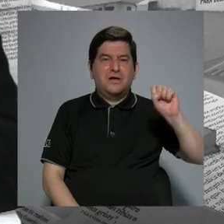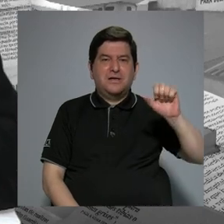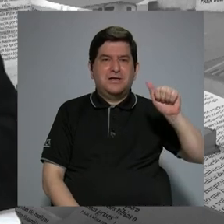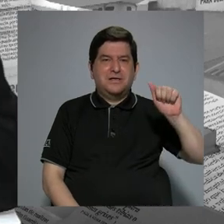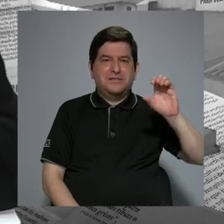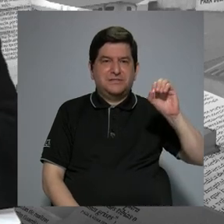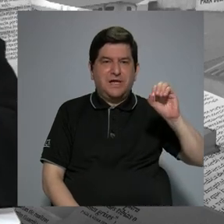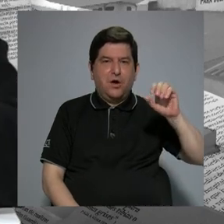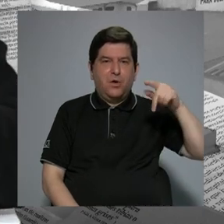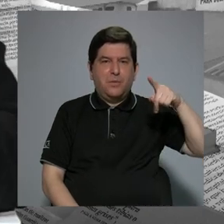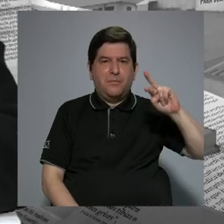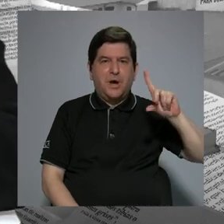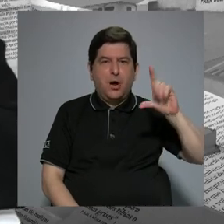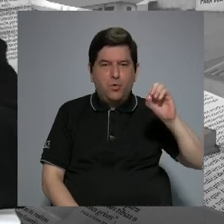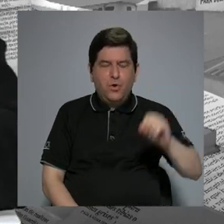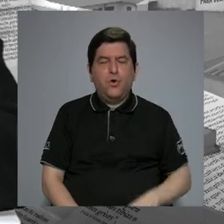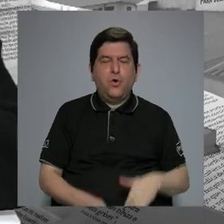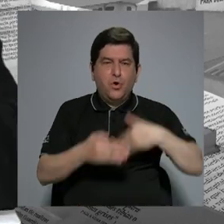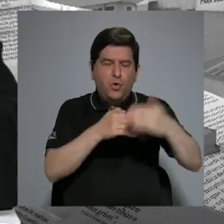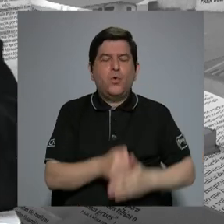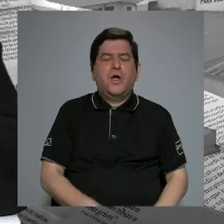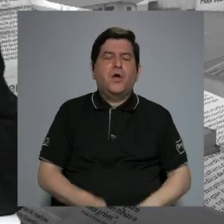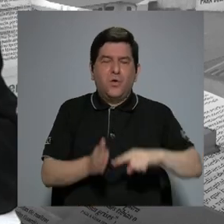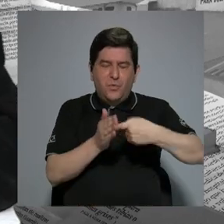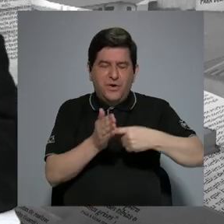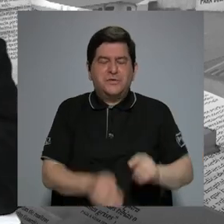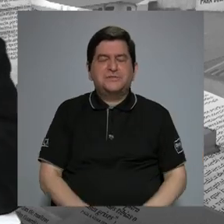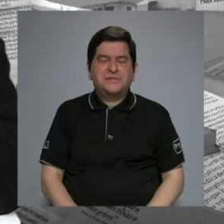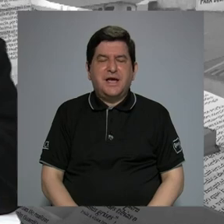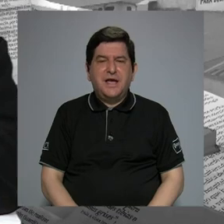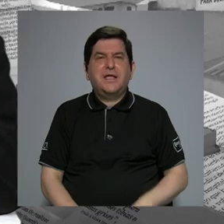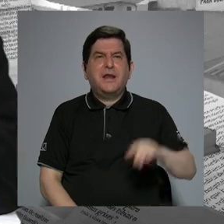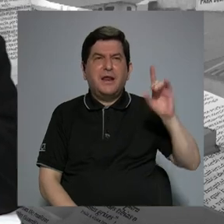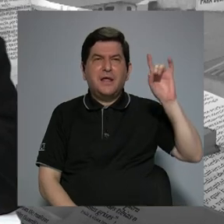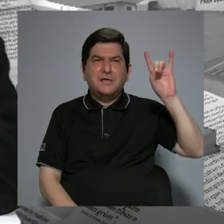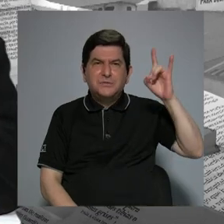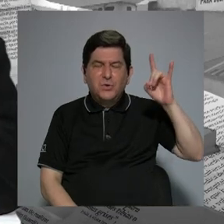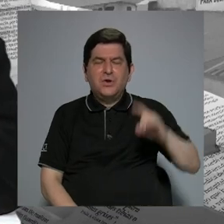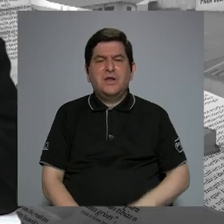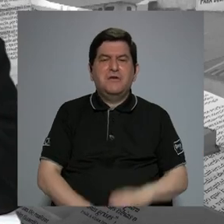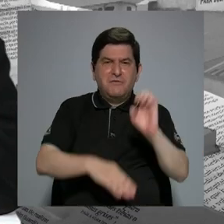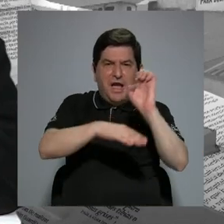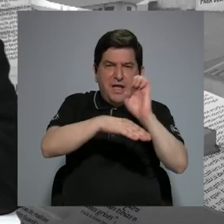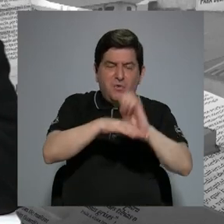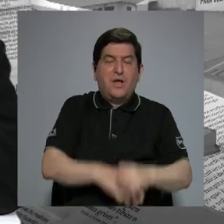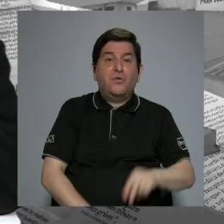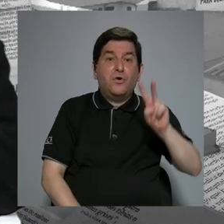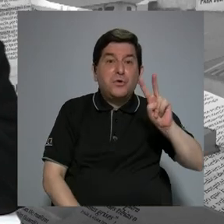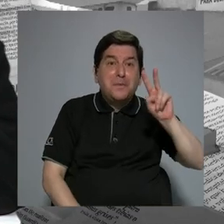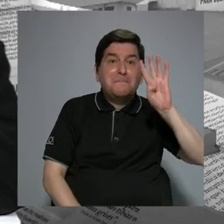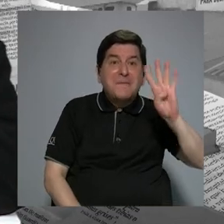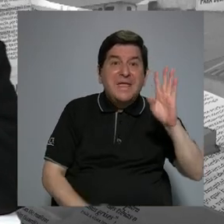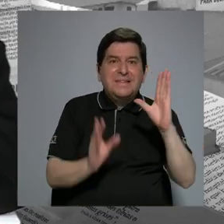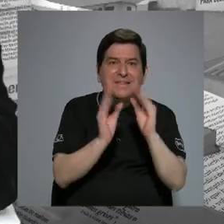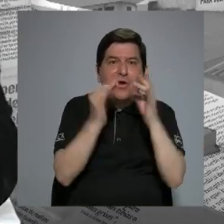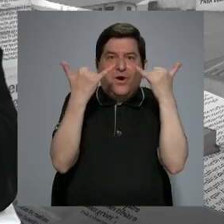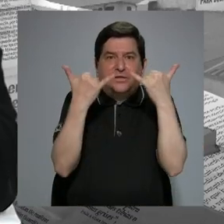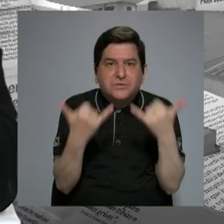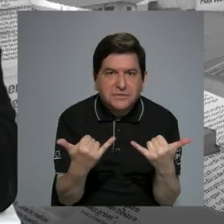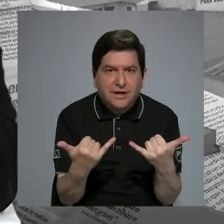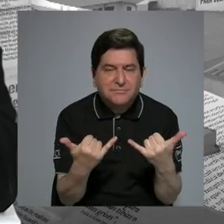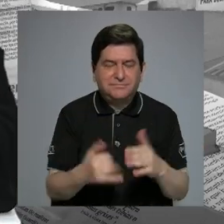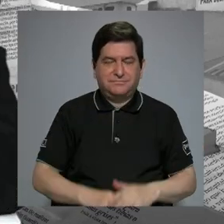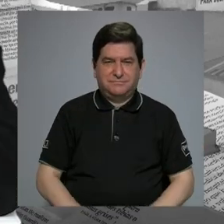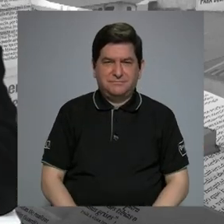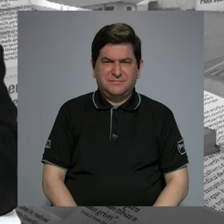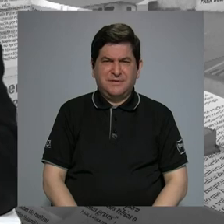luego Buenos Aires, Bolivia, Ecuador, vaya. 24 congresos hemos hecho. ¿Y